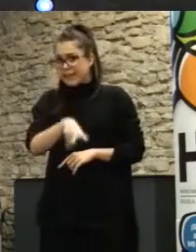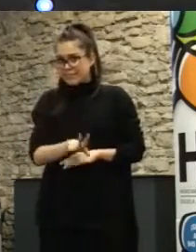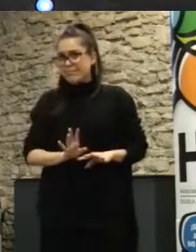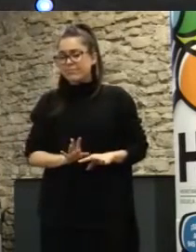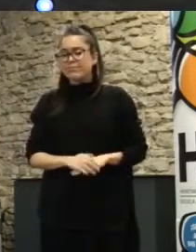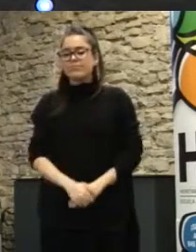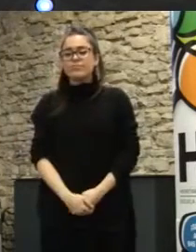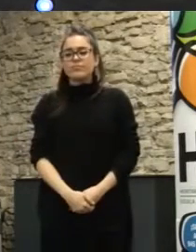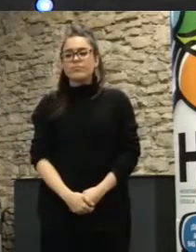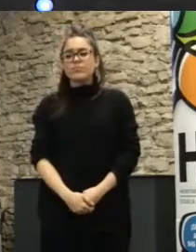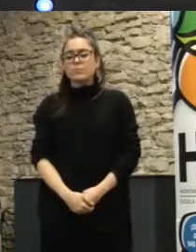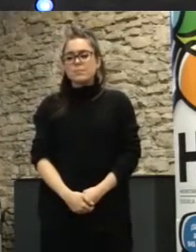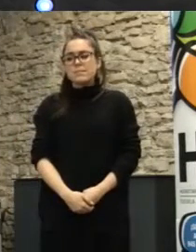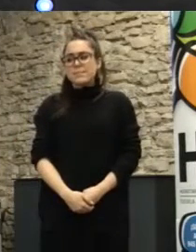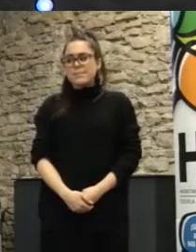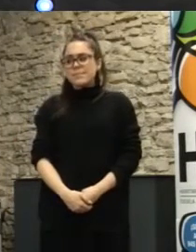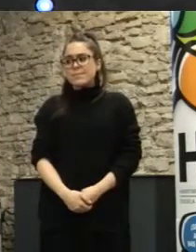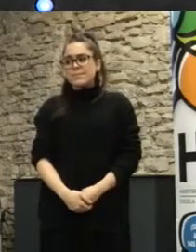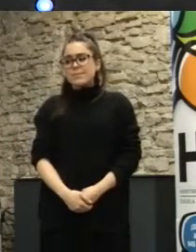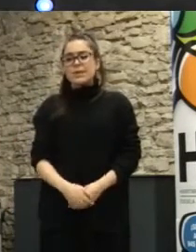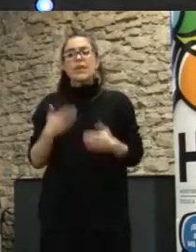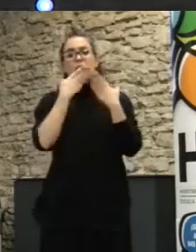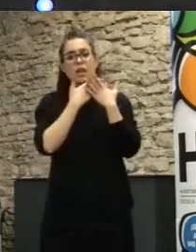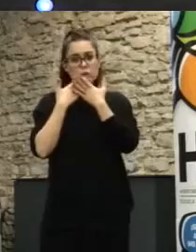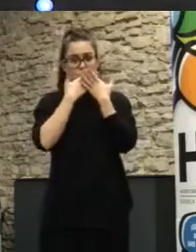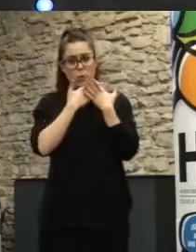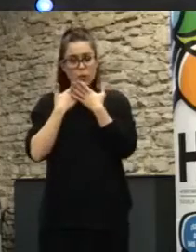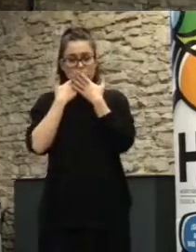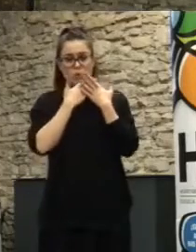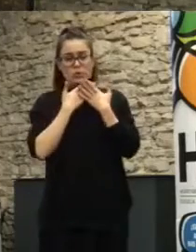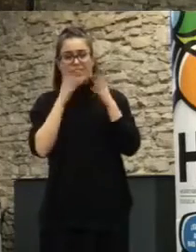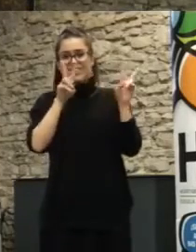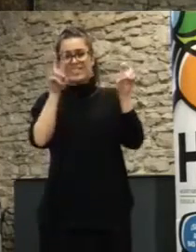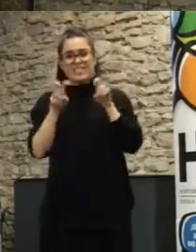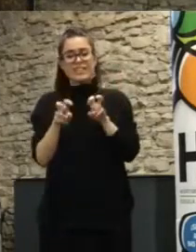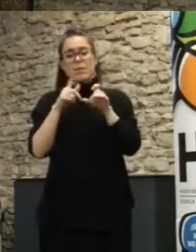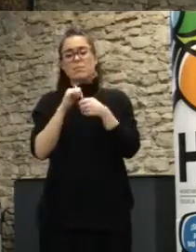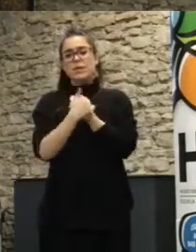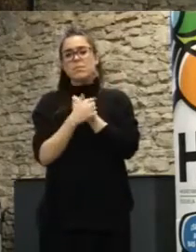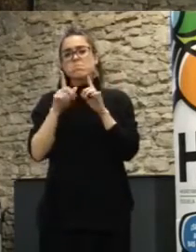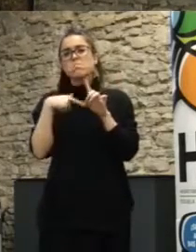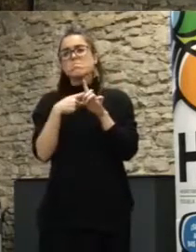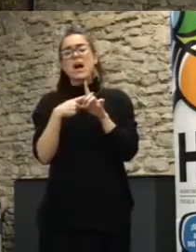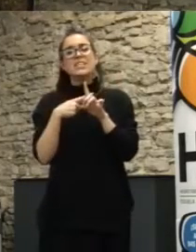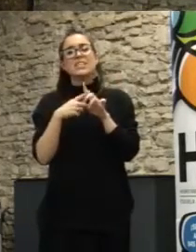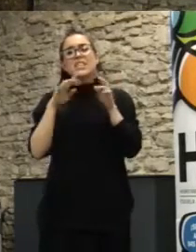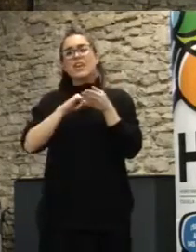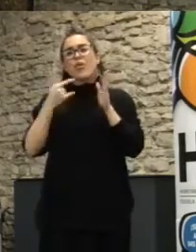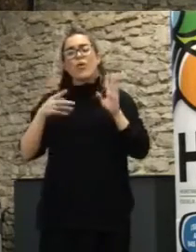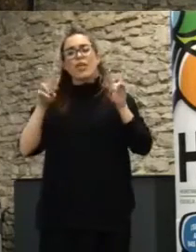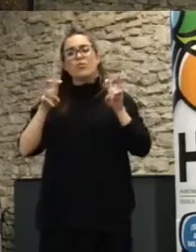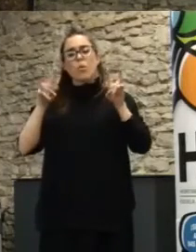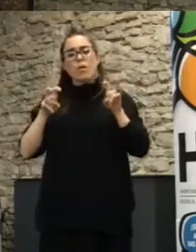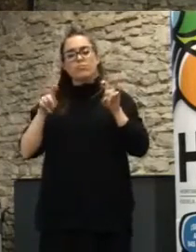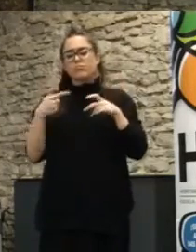Lo que dicen, desde luego, los estudios sobre participación y uso de tecnologías en la participación es muy